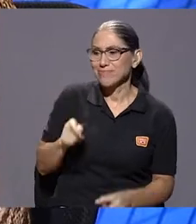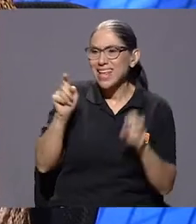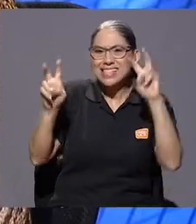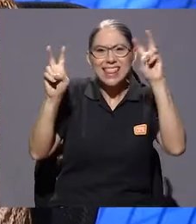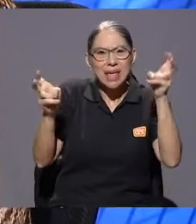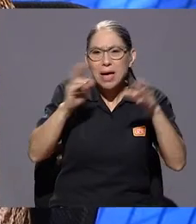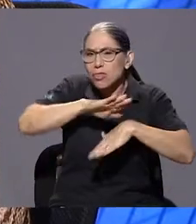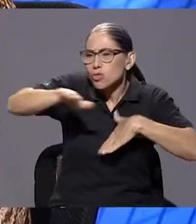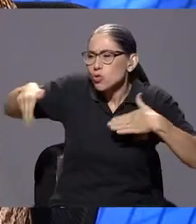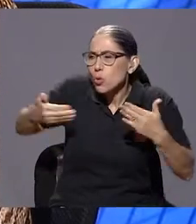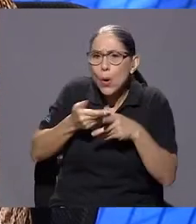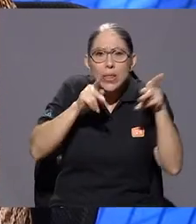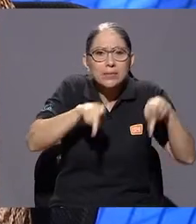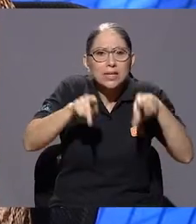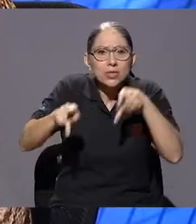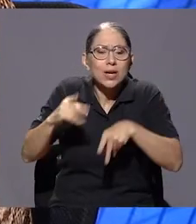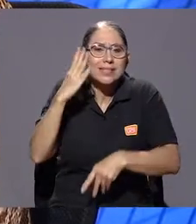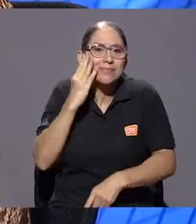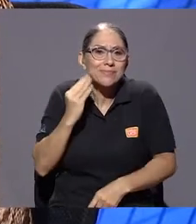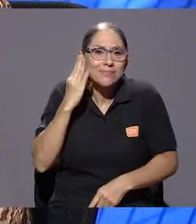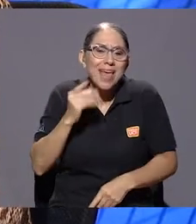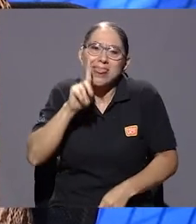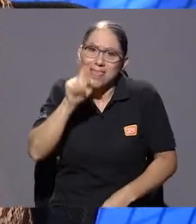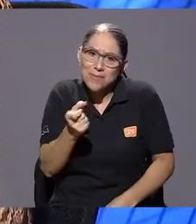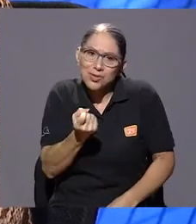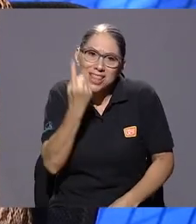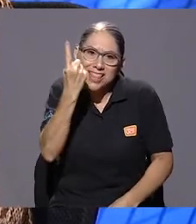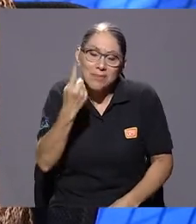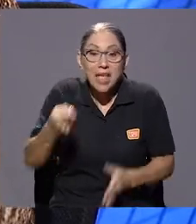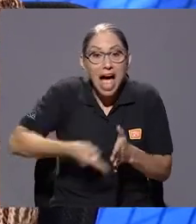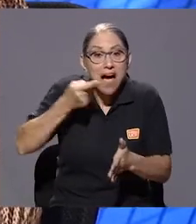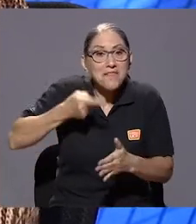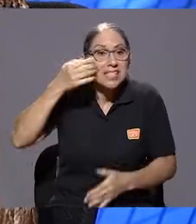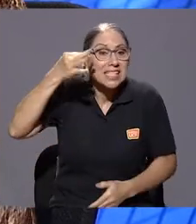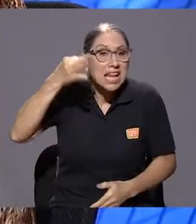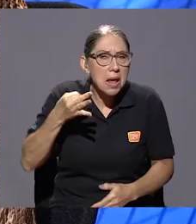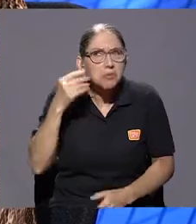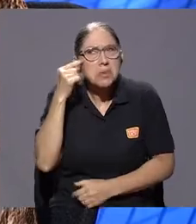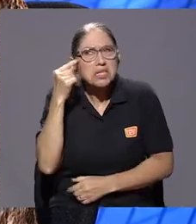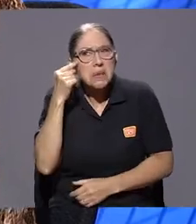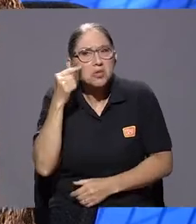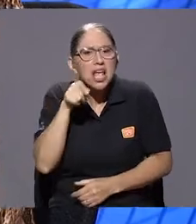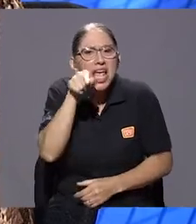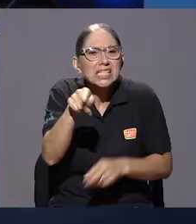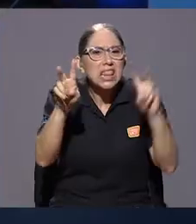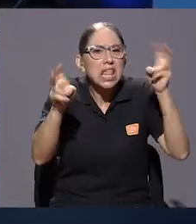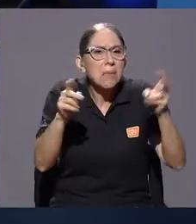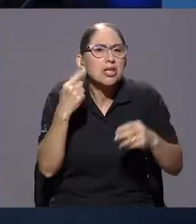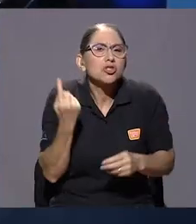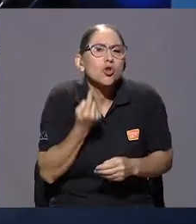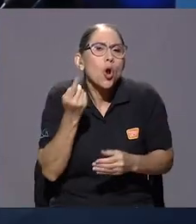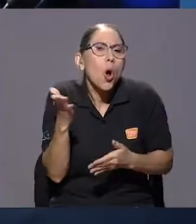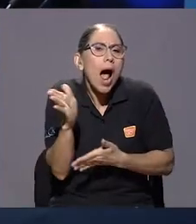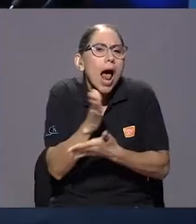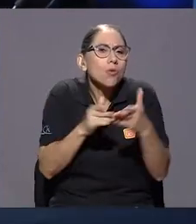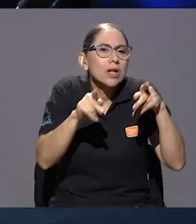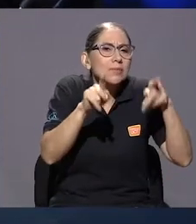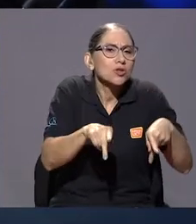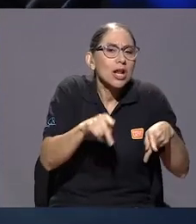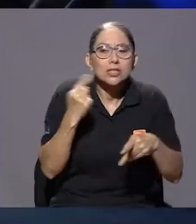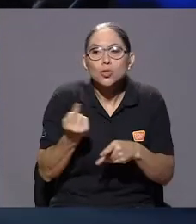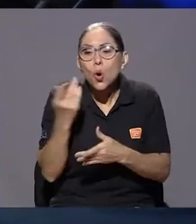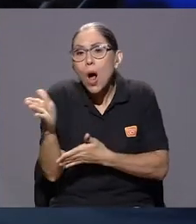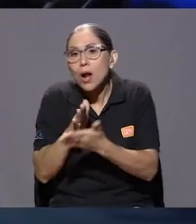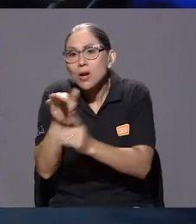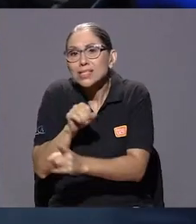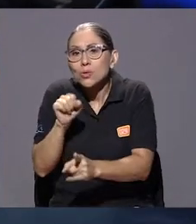todos hemos experimentado pero que tenemos que empezar por entender. Porque a veces pensamos que es solamente para algunas personas o para algunas situaciones y bienvenido al